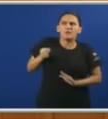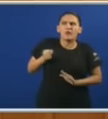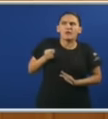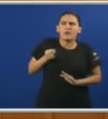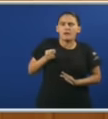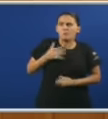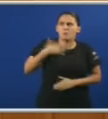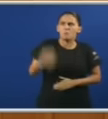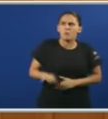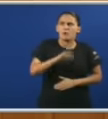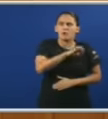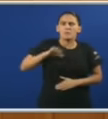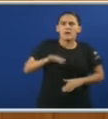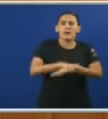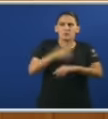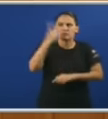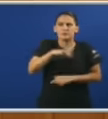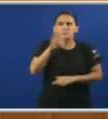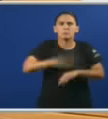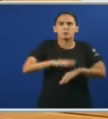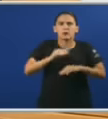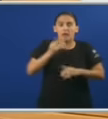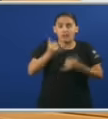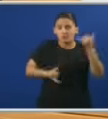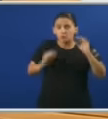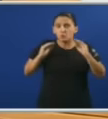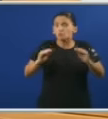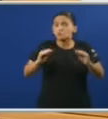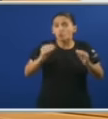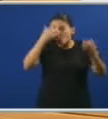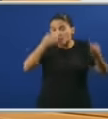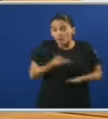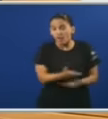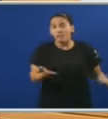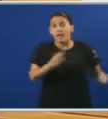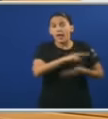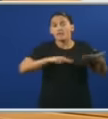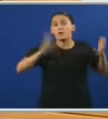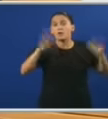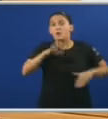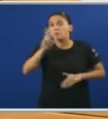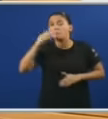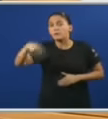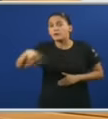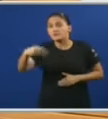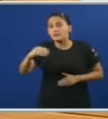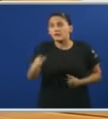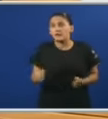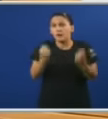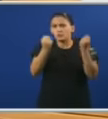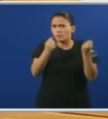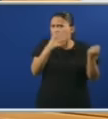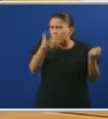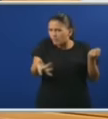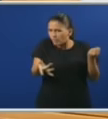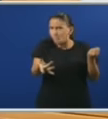gobernarse Este país Sabe por que? Porque no fondo Vostede non cree en Galiza E por que un presidente Que actúa A complexado